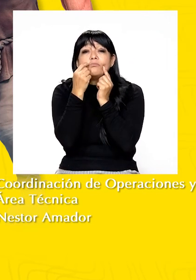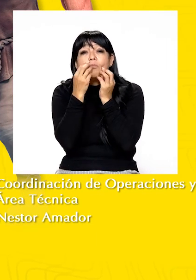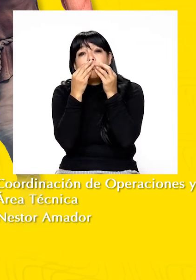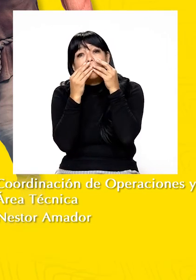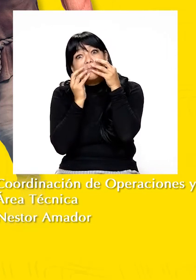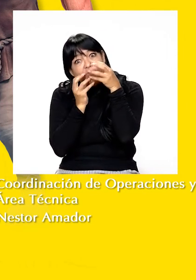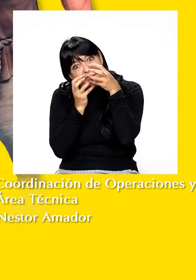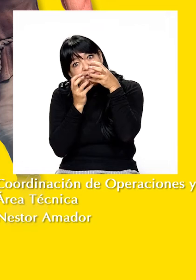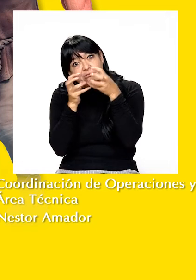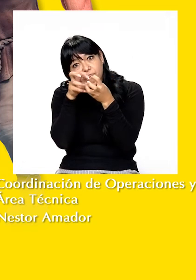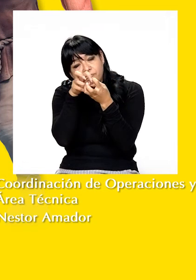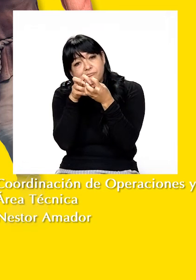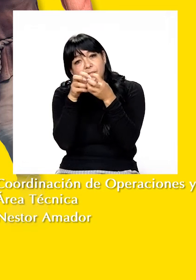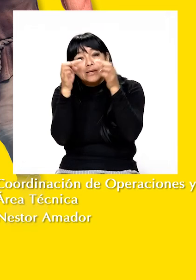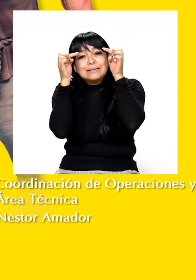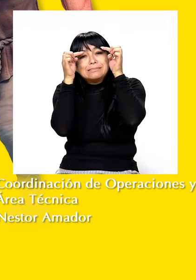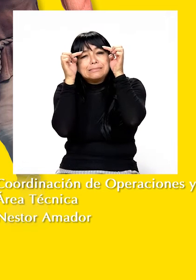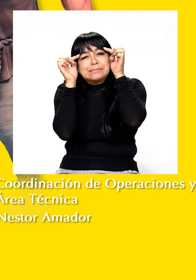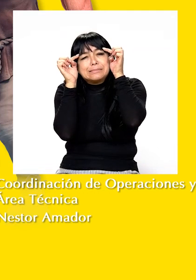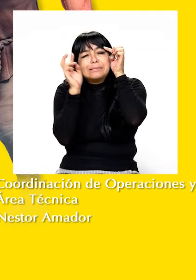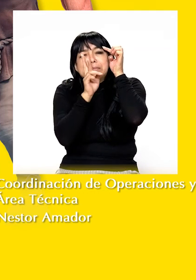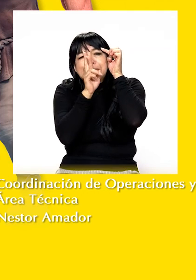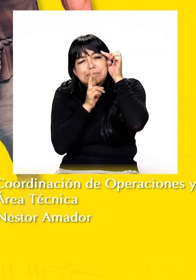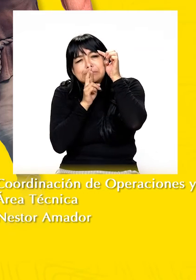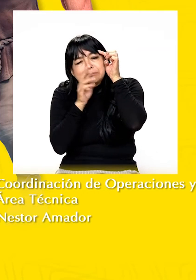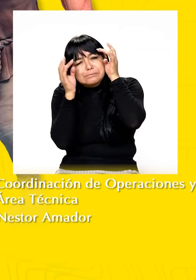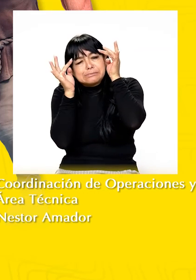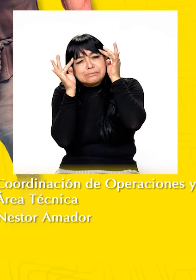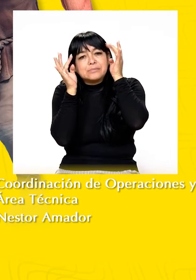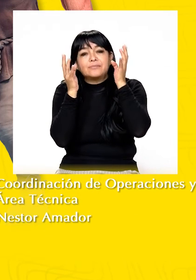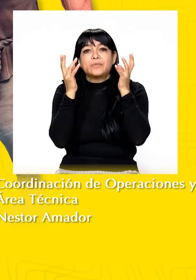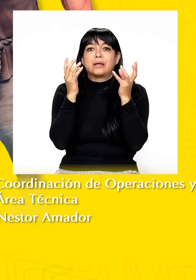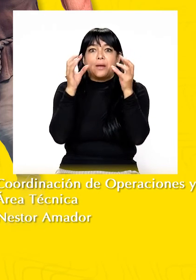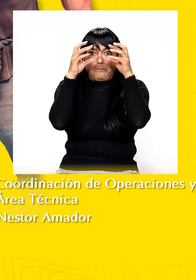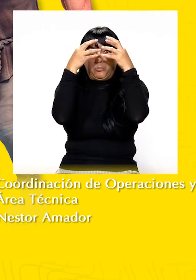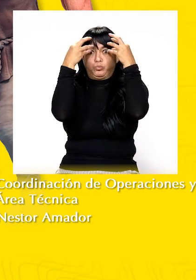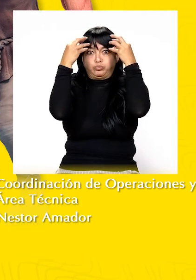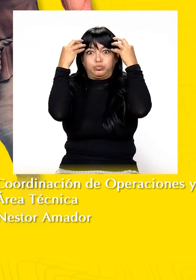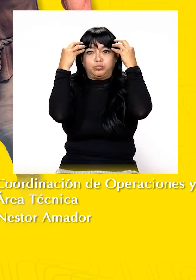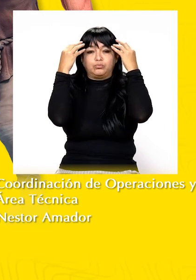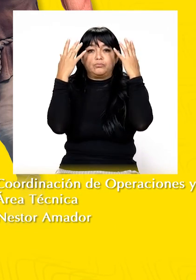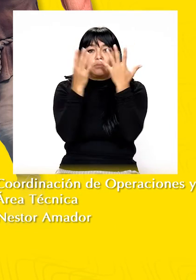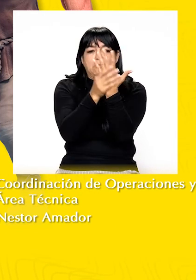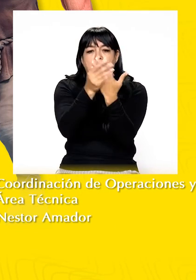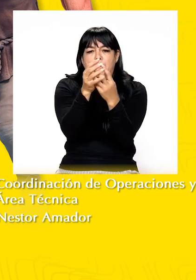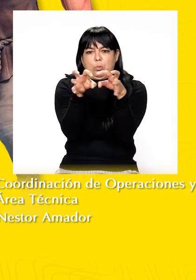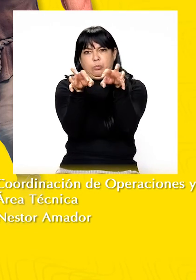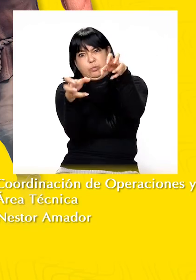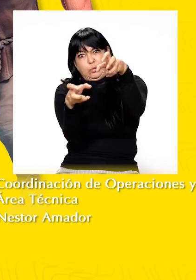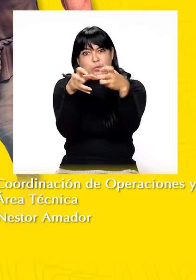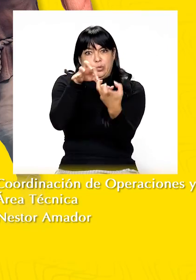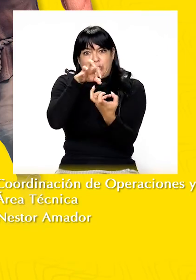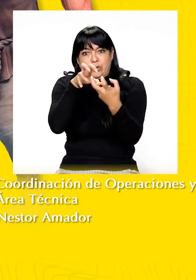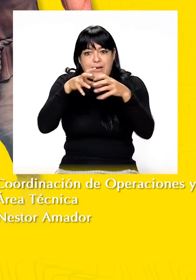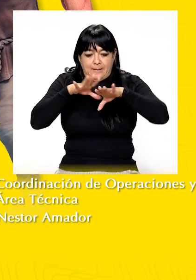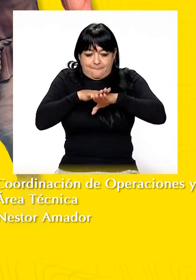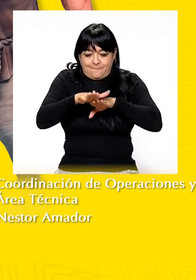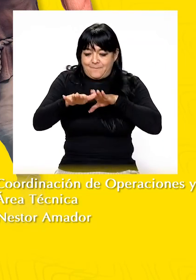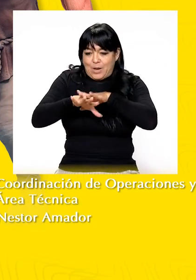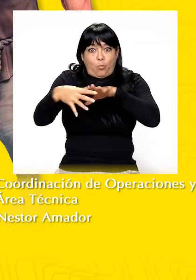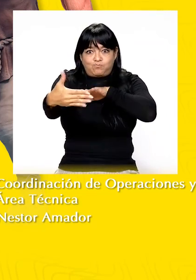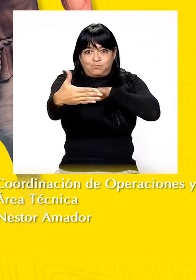Boca. De herradura. Cejas. Rojas e irzuta. Peluda. Manos.